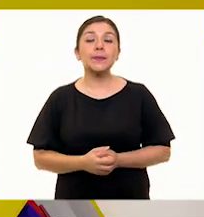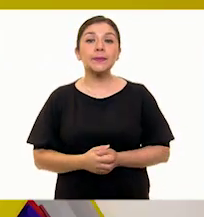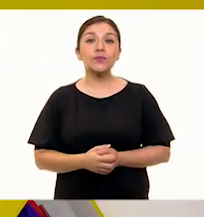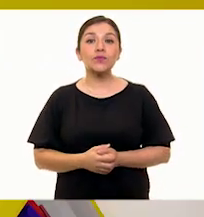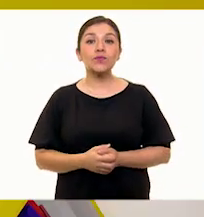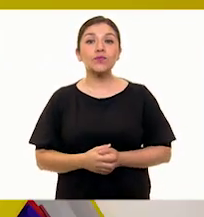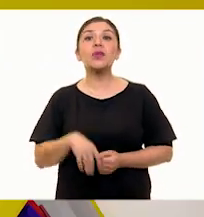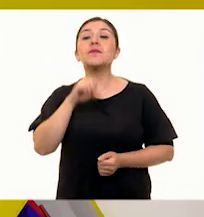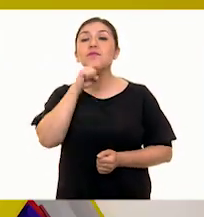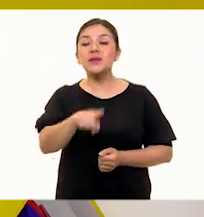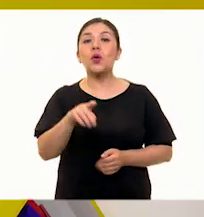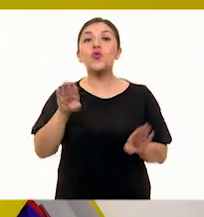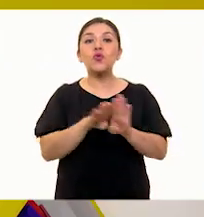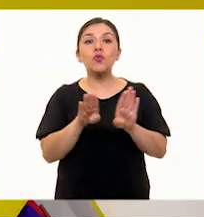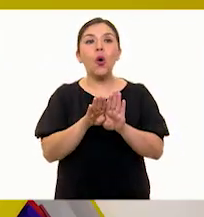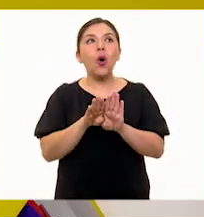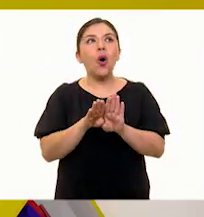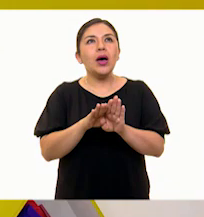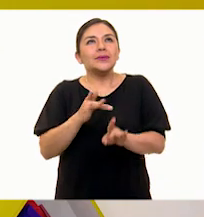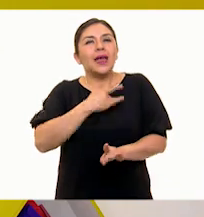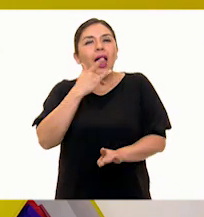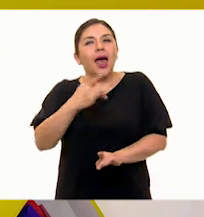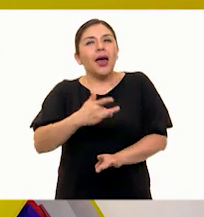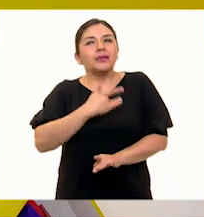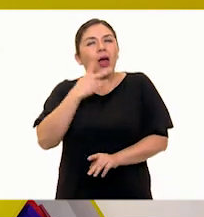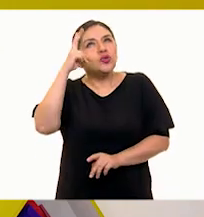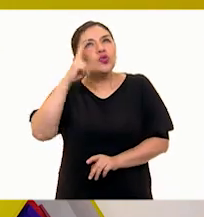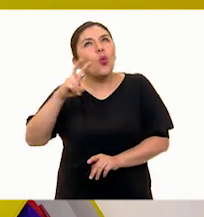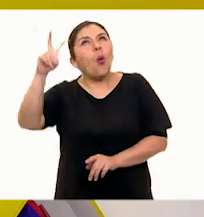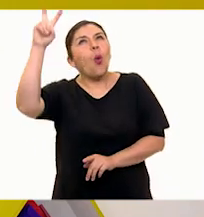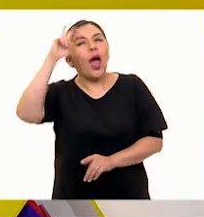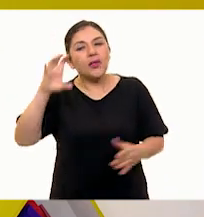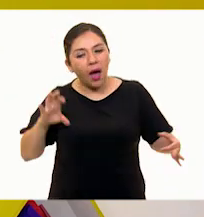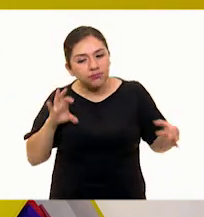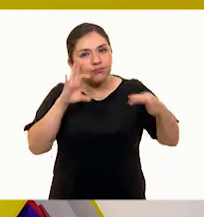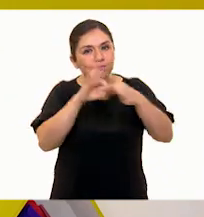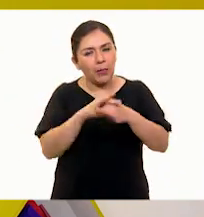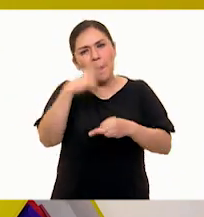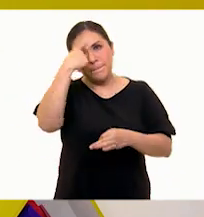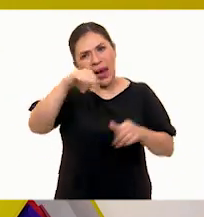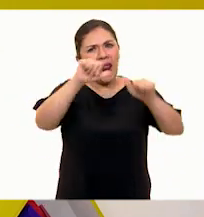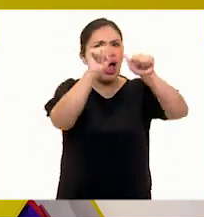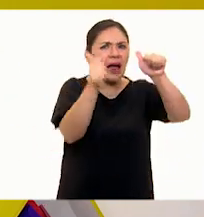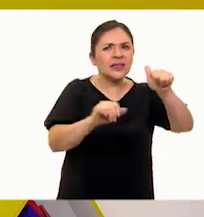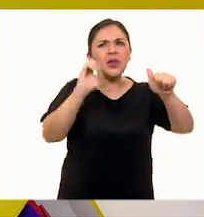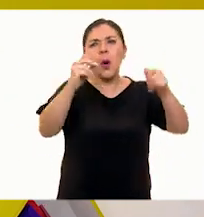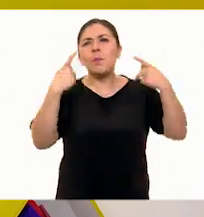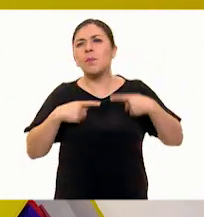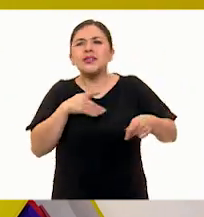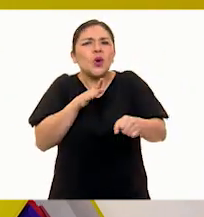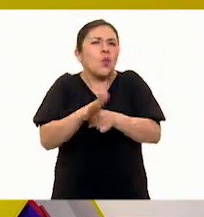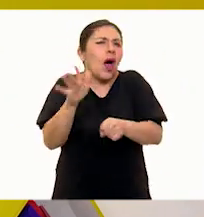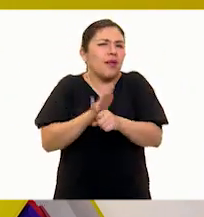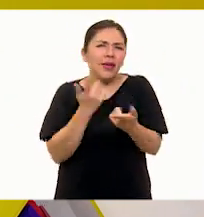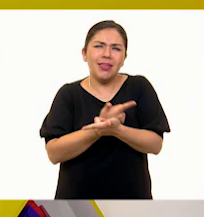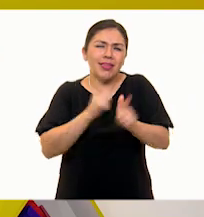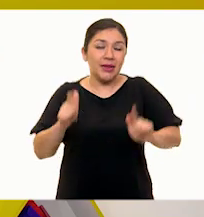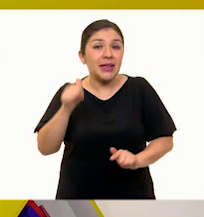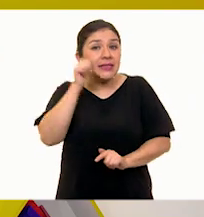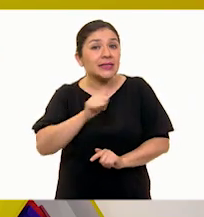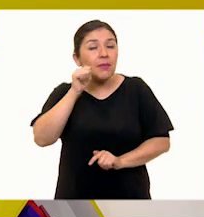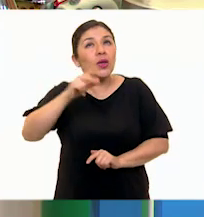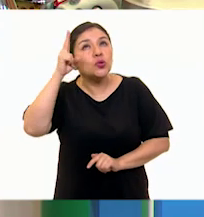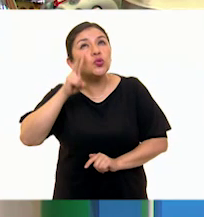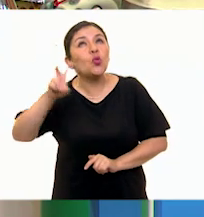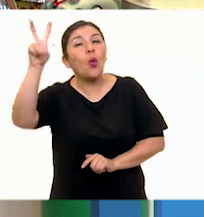es esta parte onírica del artista que es importante para el artista y para cualquier persona. Los sueños son